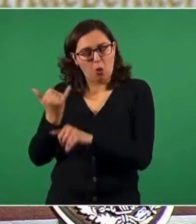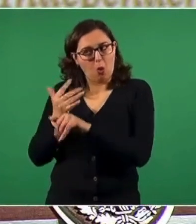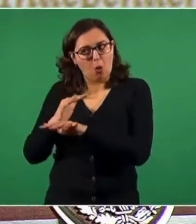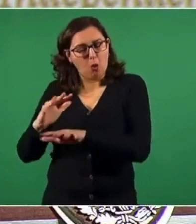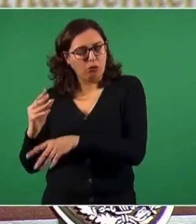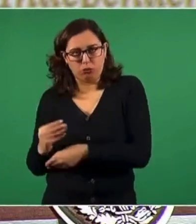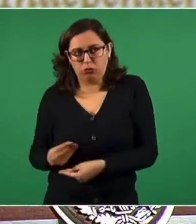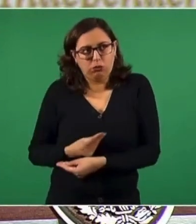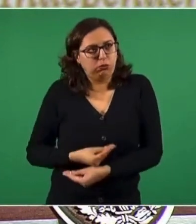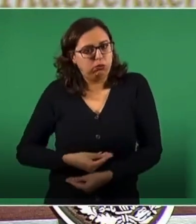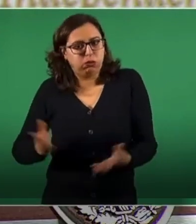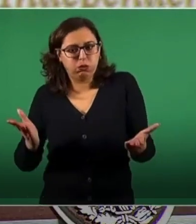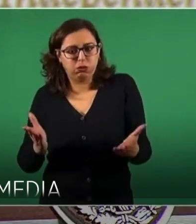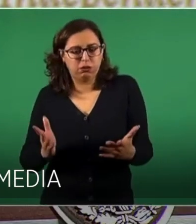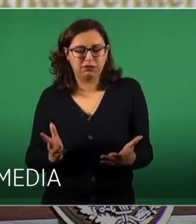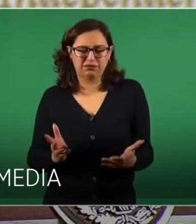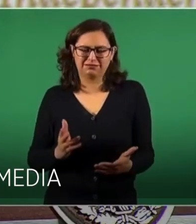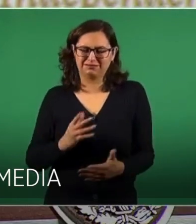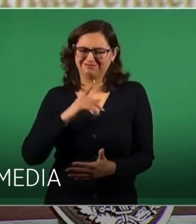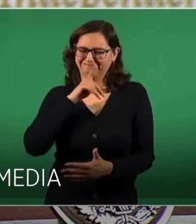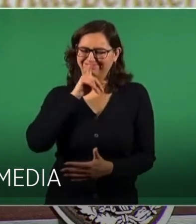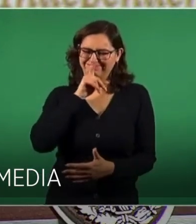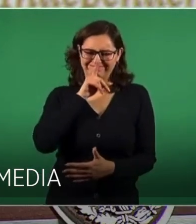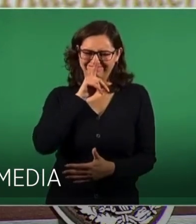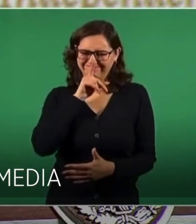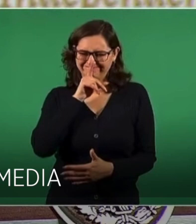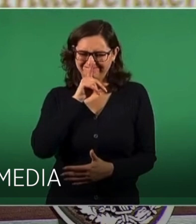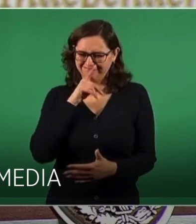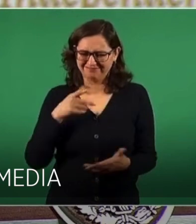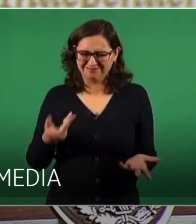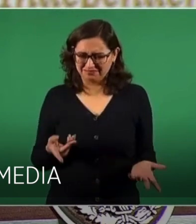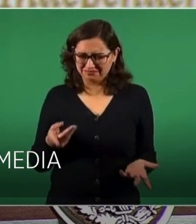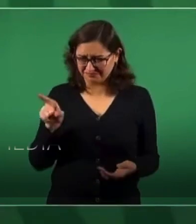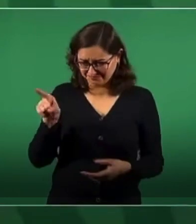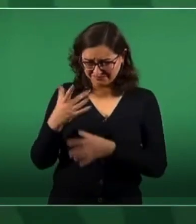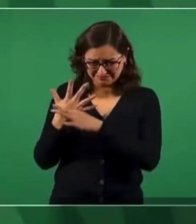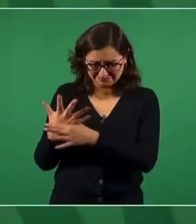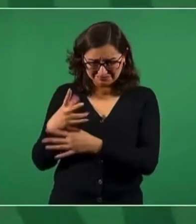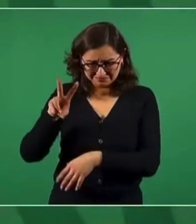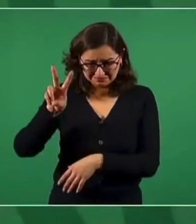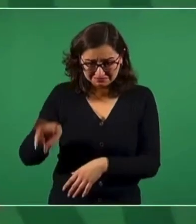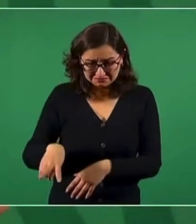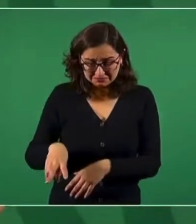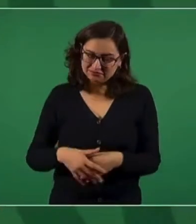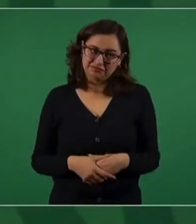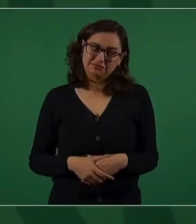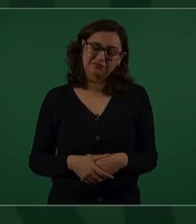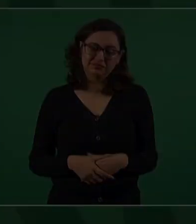Entonces, ya por ese hecho hay que dar por cierto todo lo que dicen.